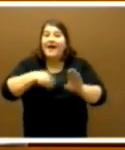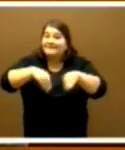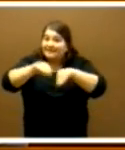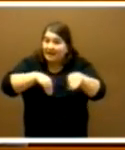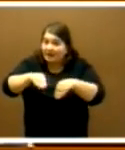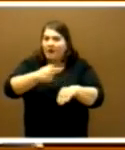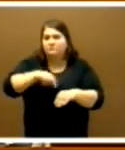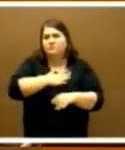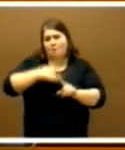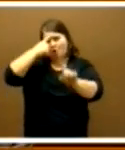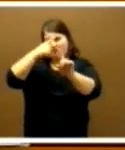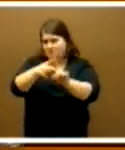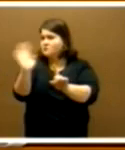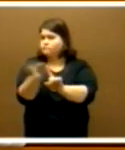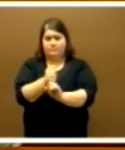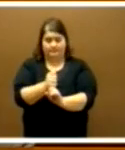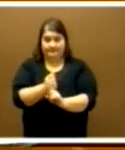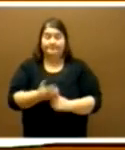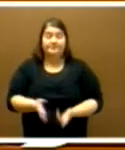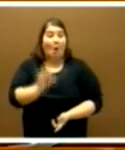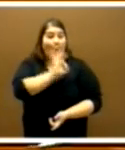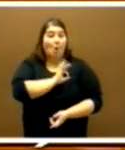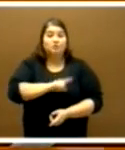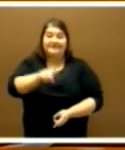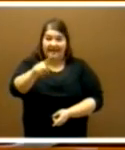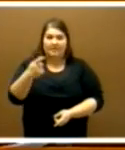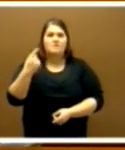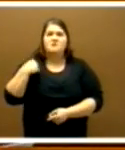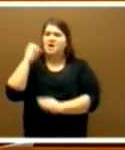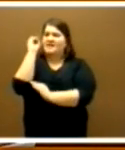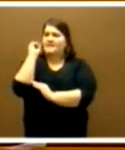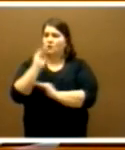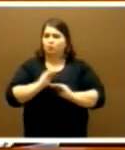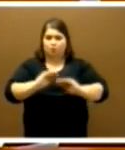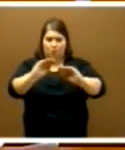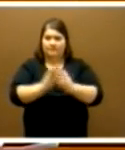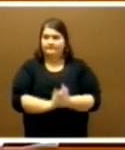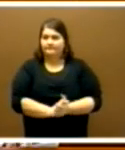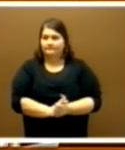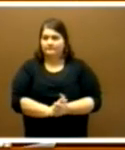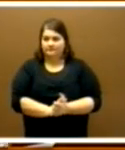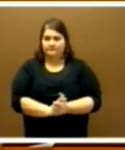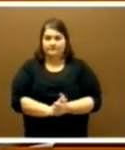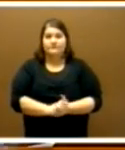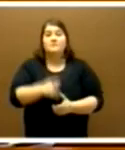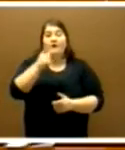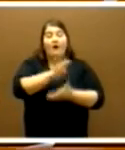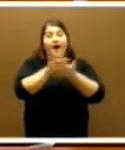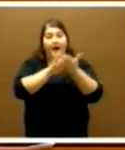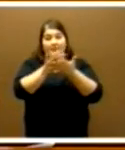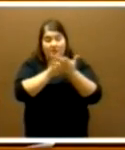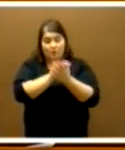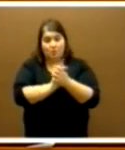ese objetivo. Usted, en su intervención, ha hablado o ha utilizado